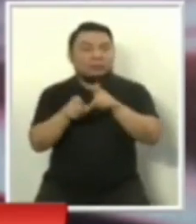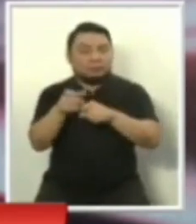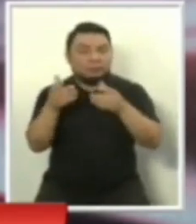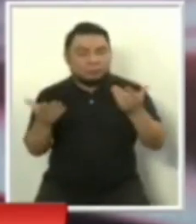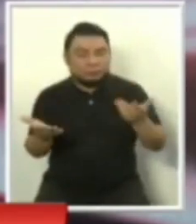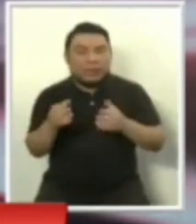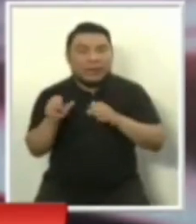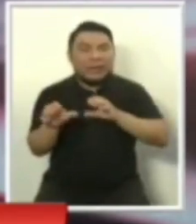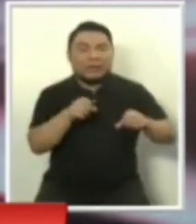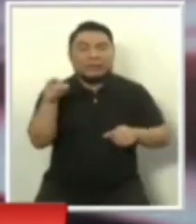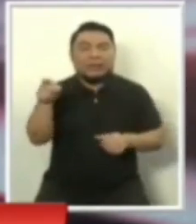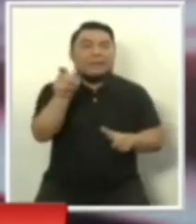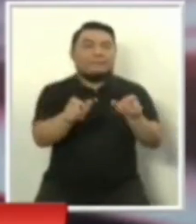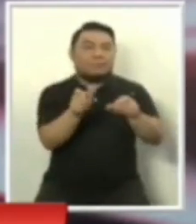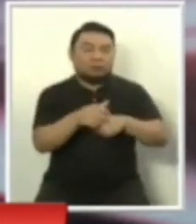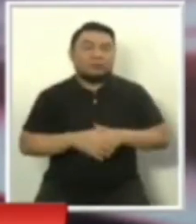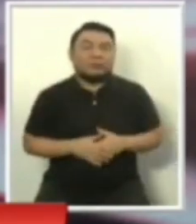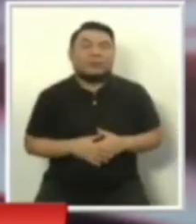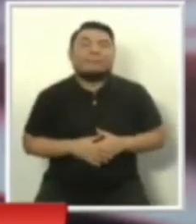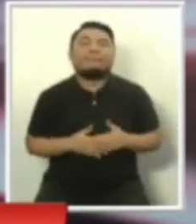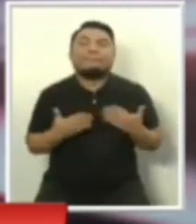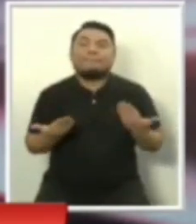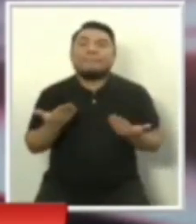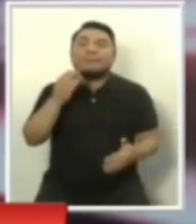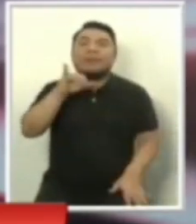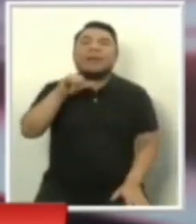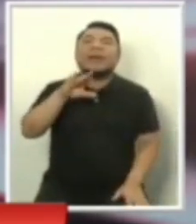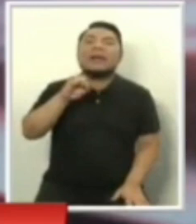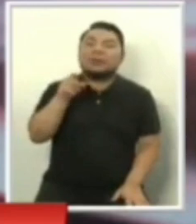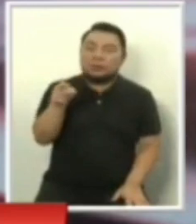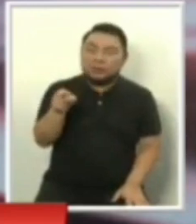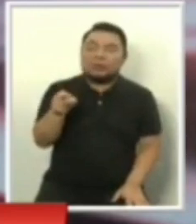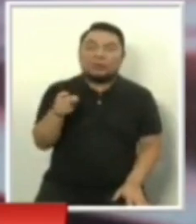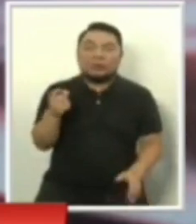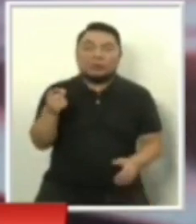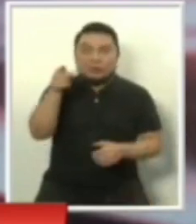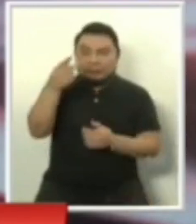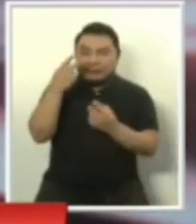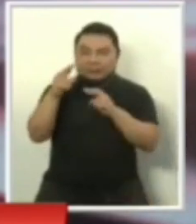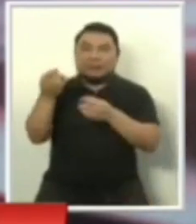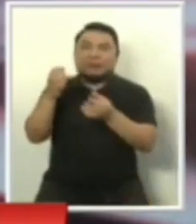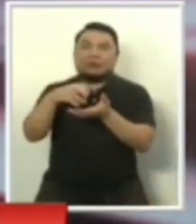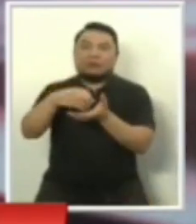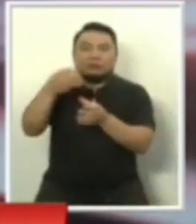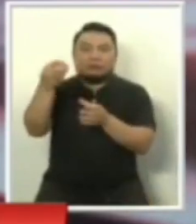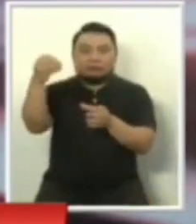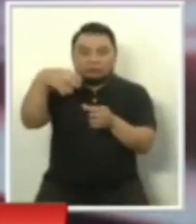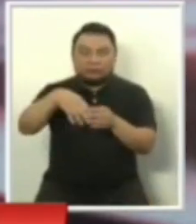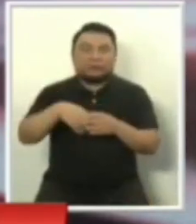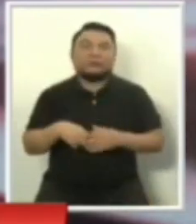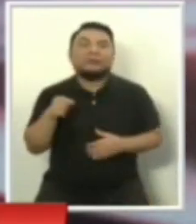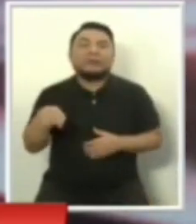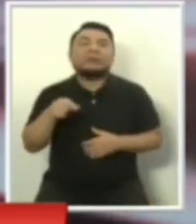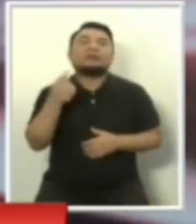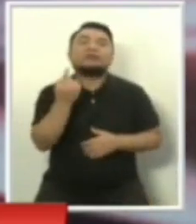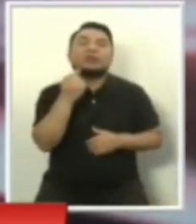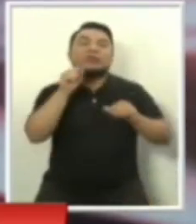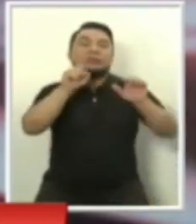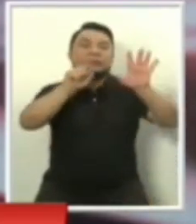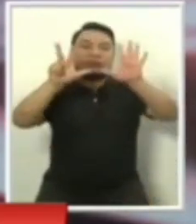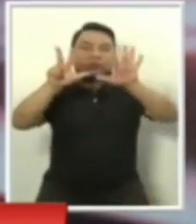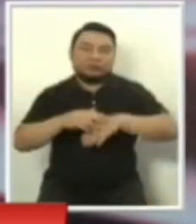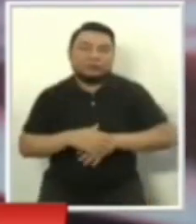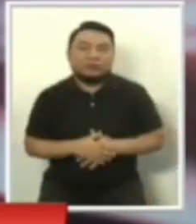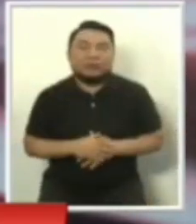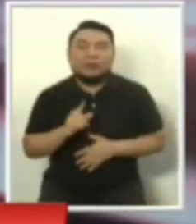les hace el público. Entonces, Jairo, Paloma, volvemos a nuestras bolillas, en este caso son solamente 18, porque vamos